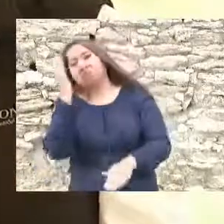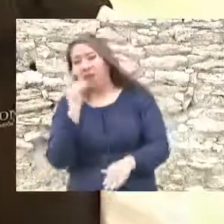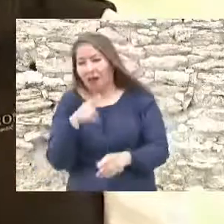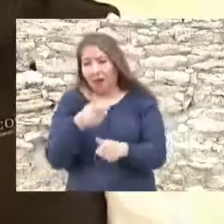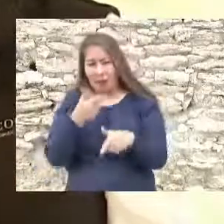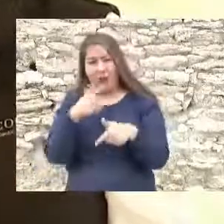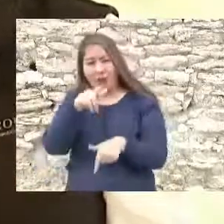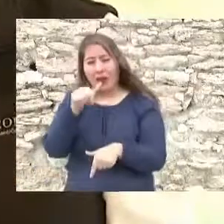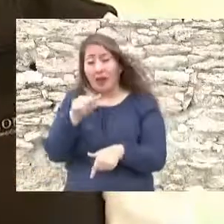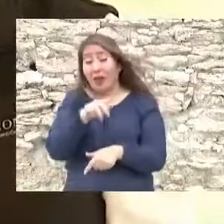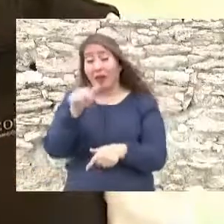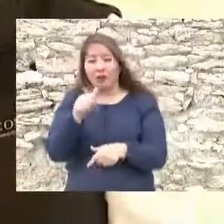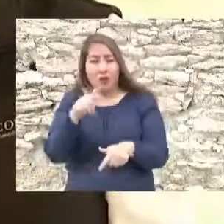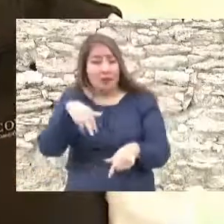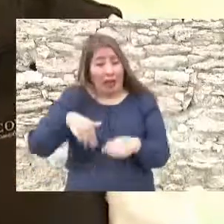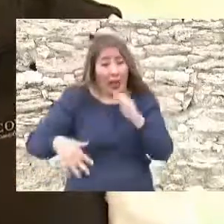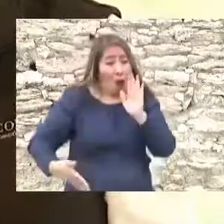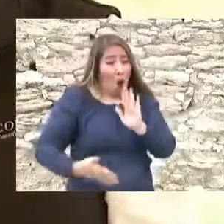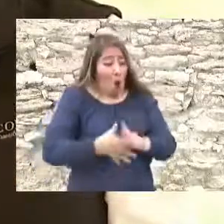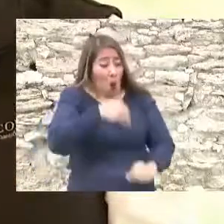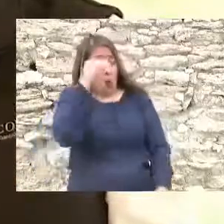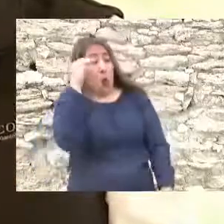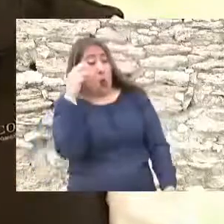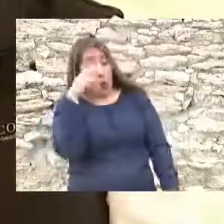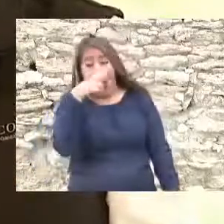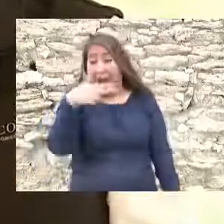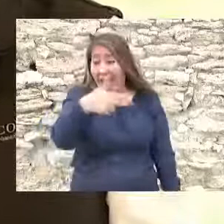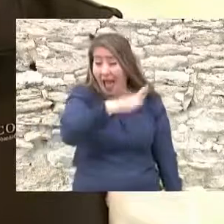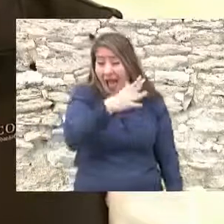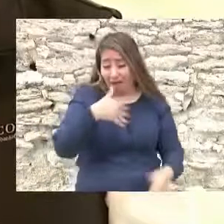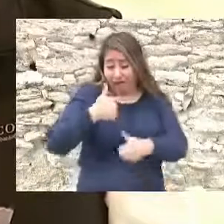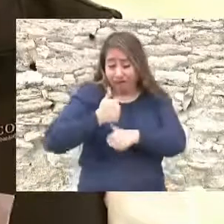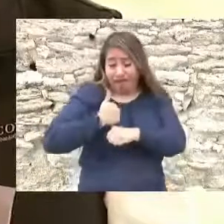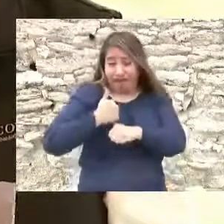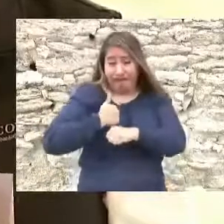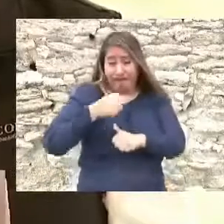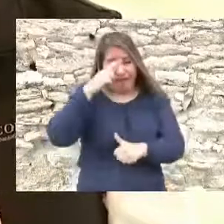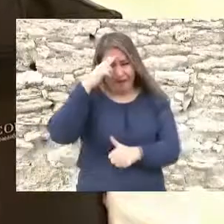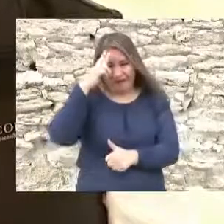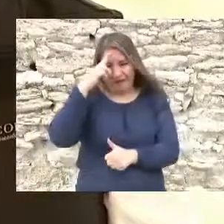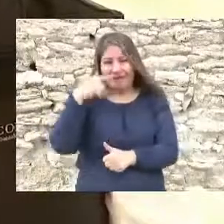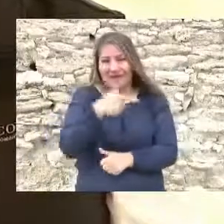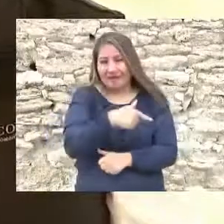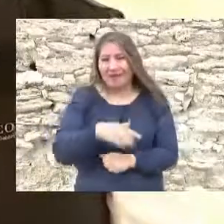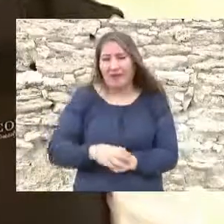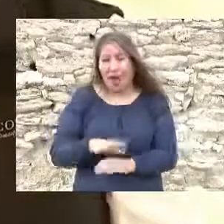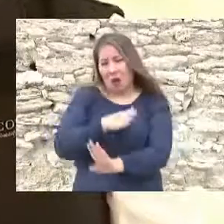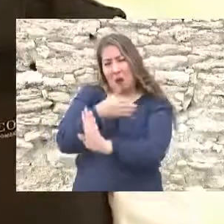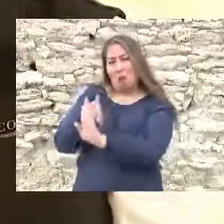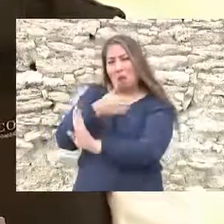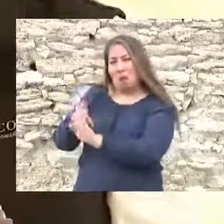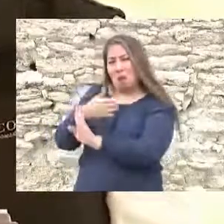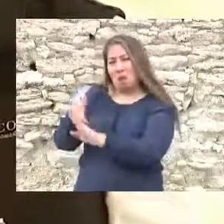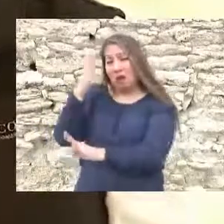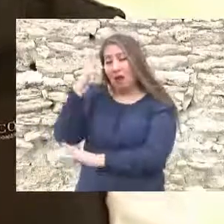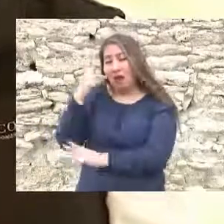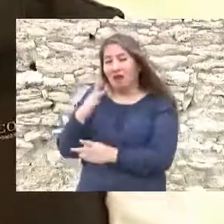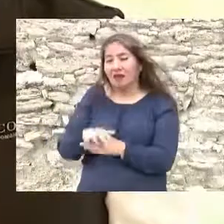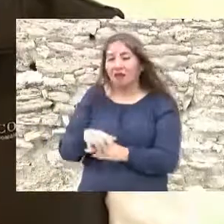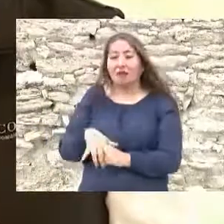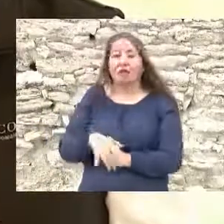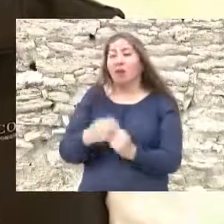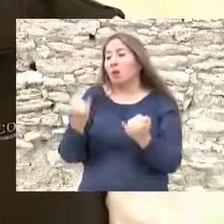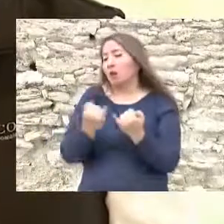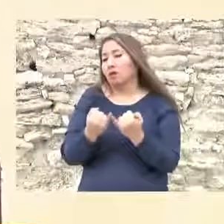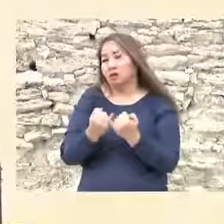se vino al norte a reunir un ejército para luchar contra el usurpador de Porfirio Díaz. Recuperar el